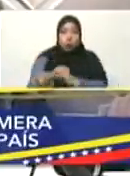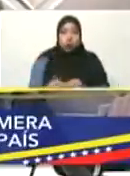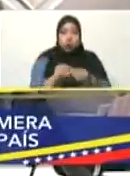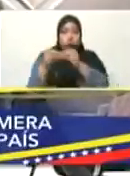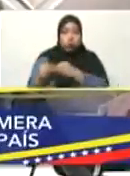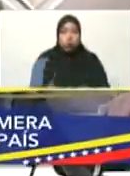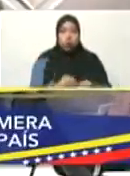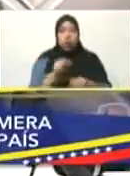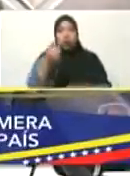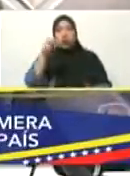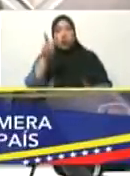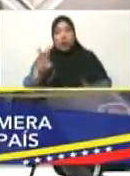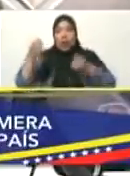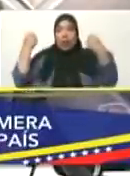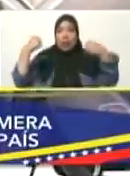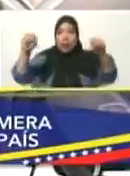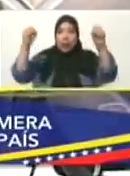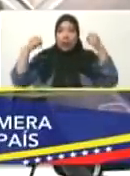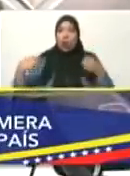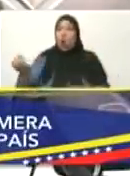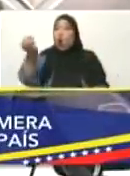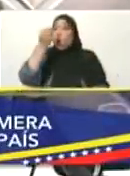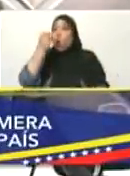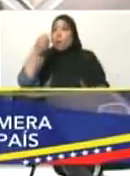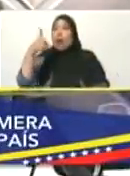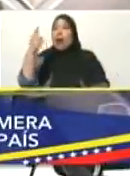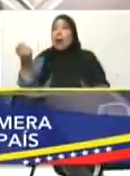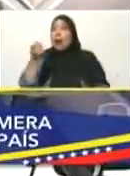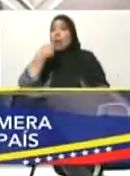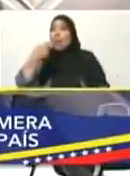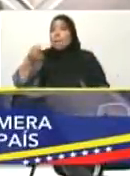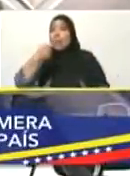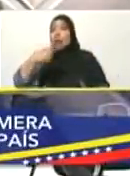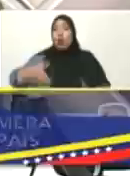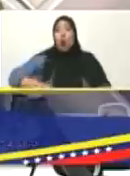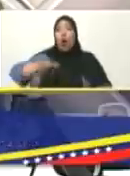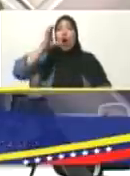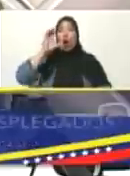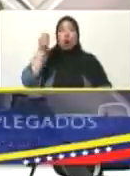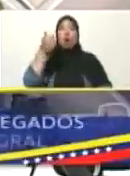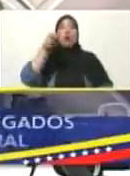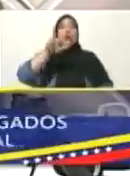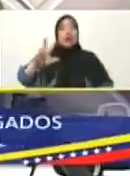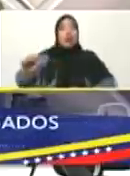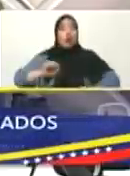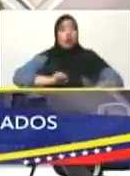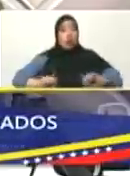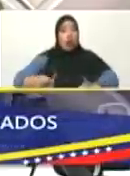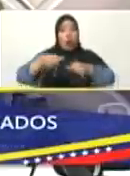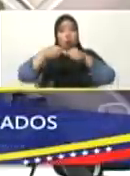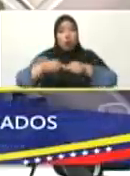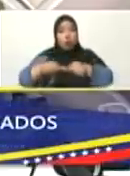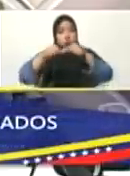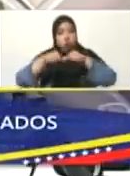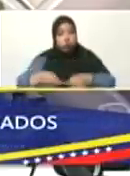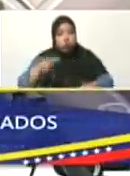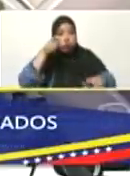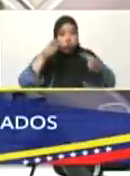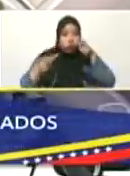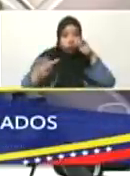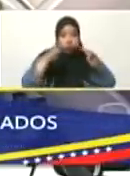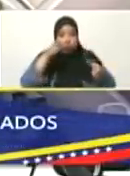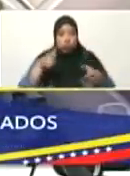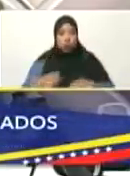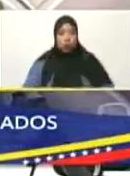Doce. Activar reservas de alimentos, medicinas y aguas. Trece. Mantener monitoreo permanente. En eso estamos aquí.